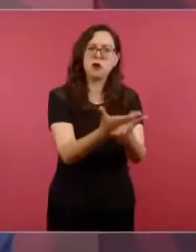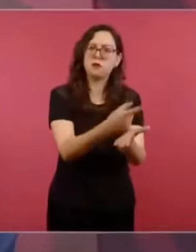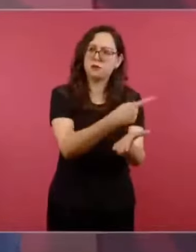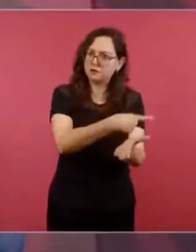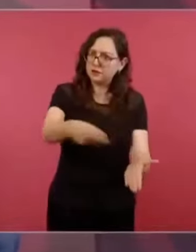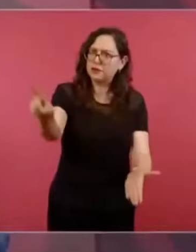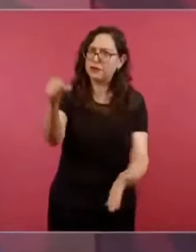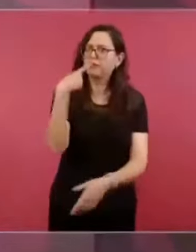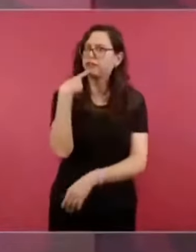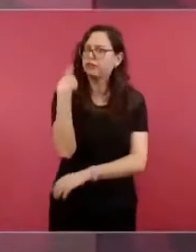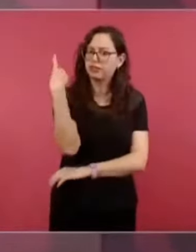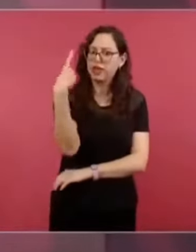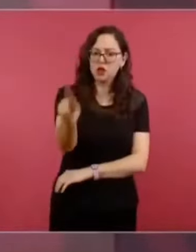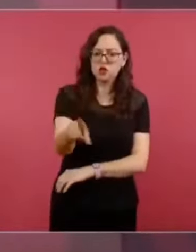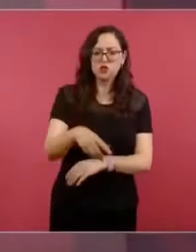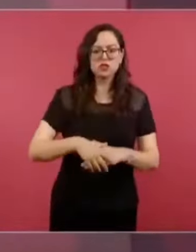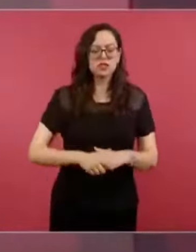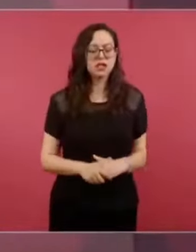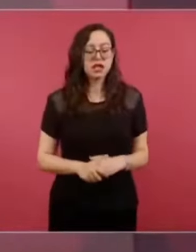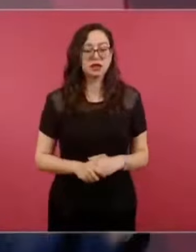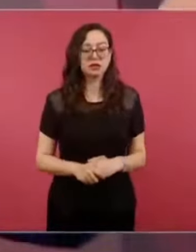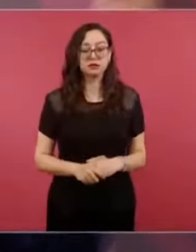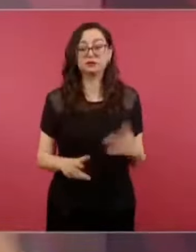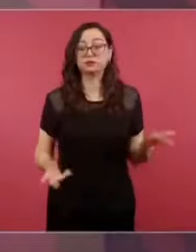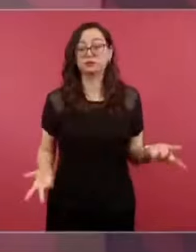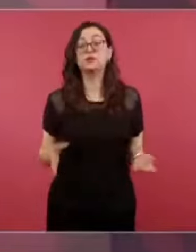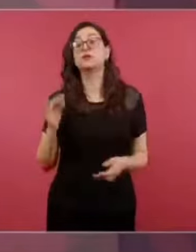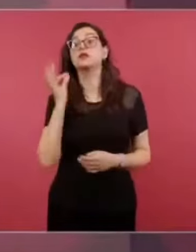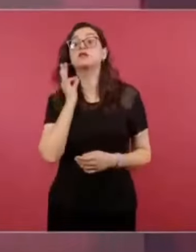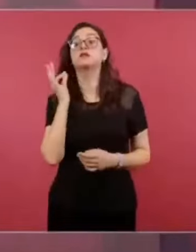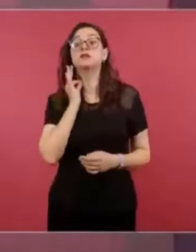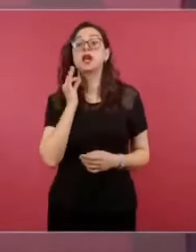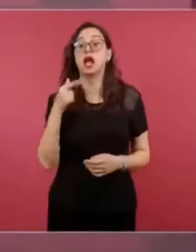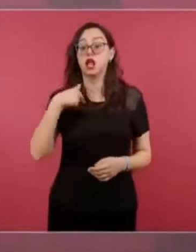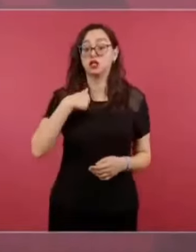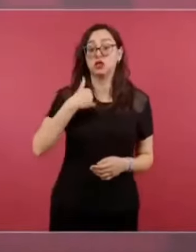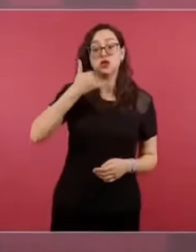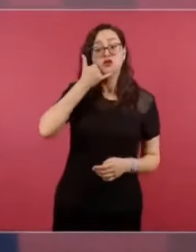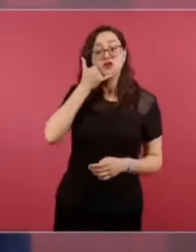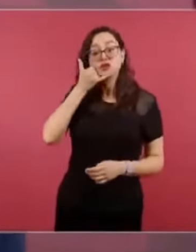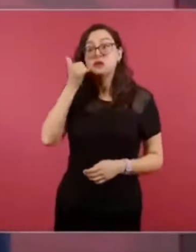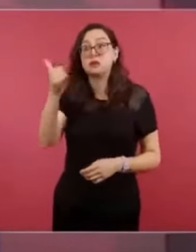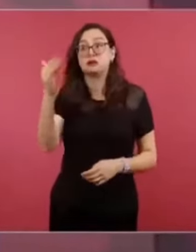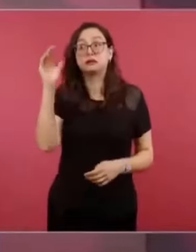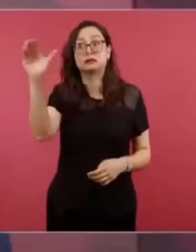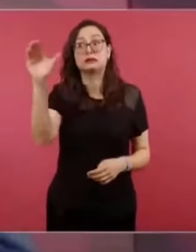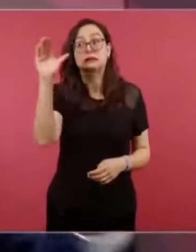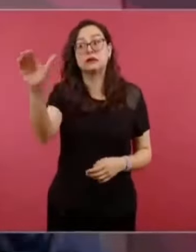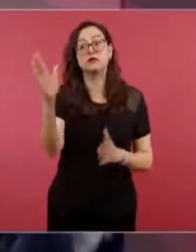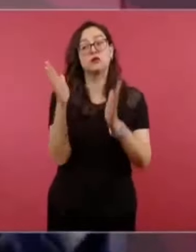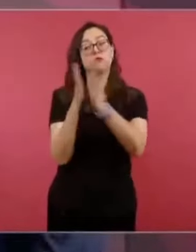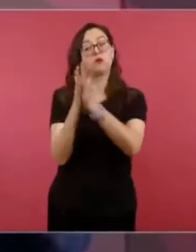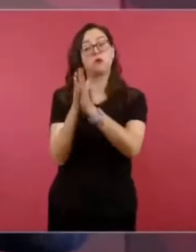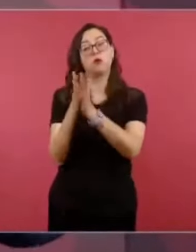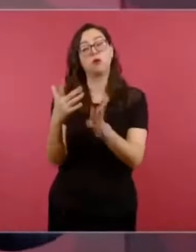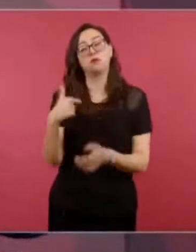No le voy a hablar al fiscal para decirle, oiga,